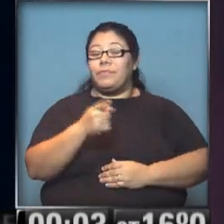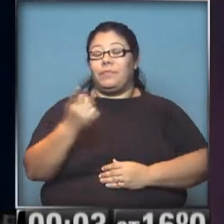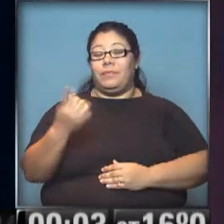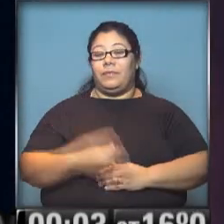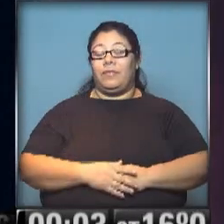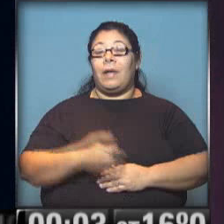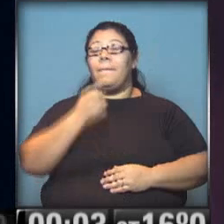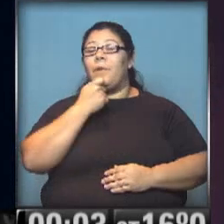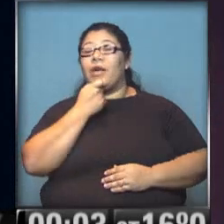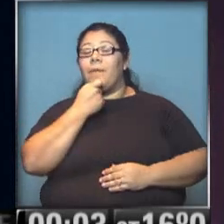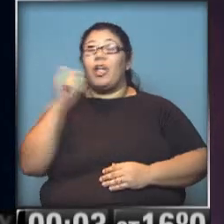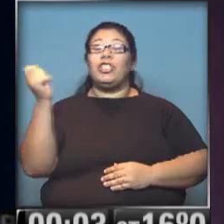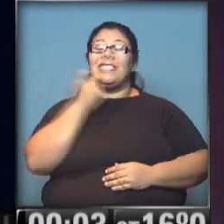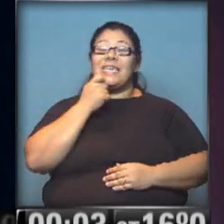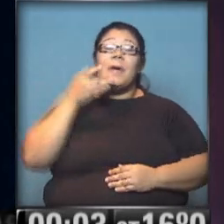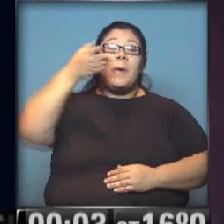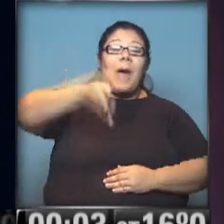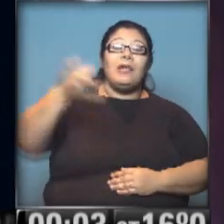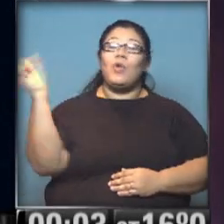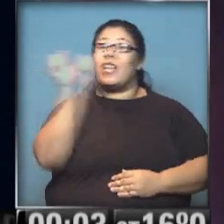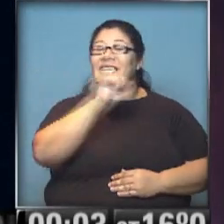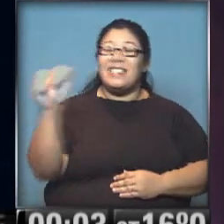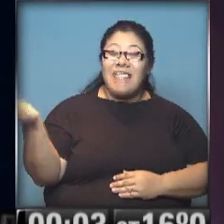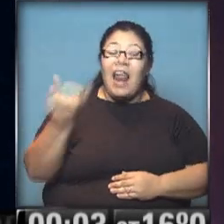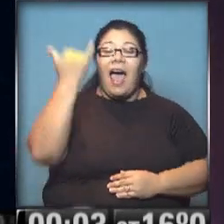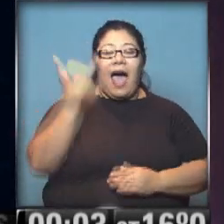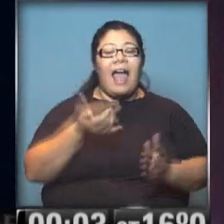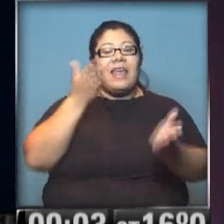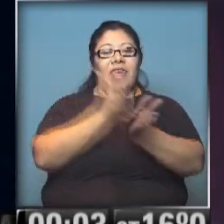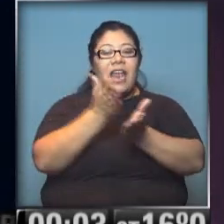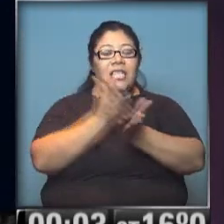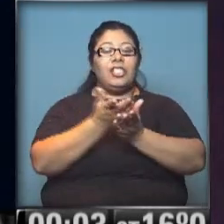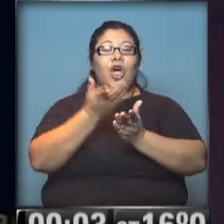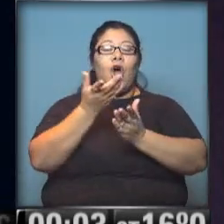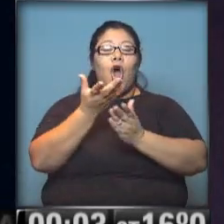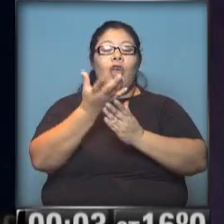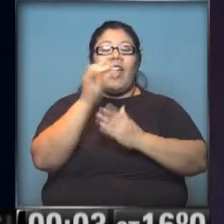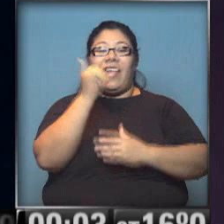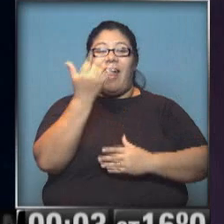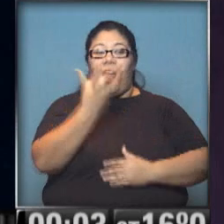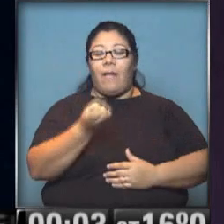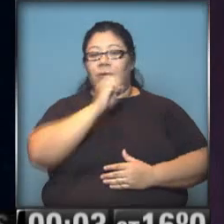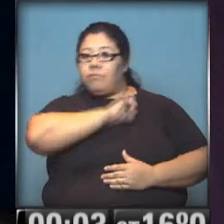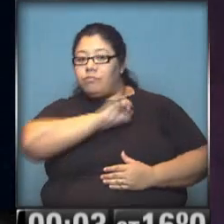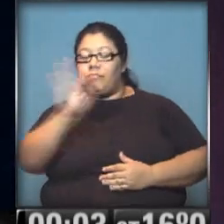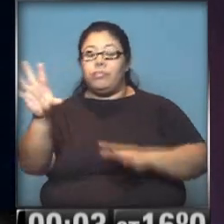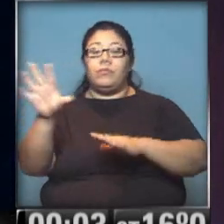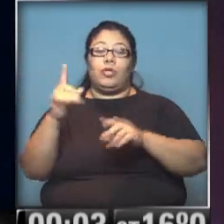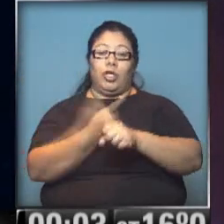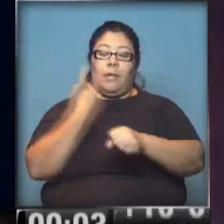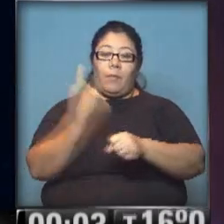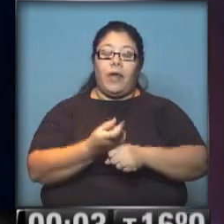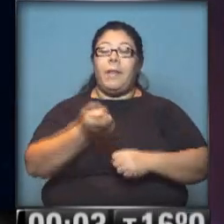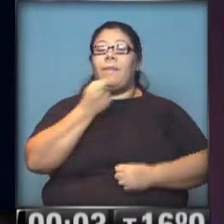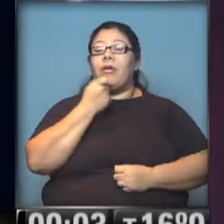en un recital y ahí tenés el problema con derechos de autor, en una pelea que tiene derechos de transmisión. Sí, en ese caso sí, pero da muchísima libertad para una banda que quiere, por